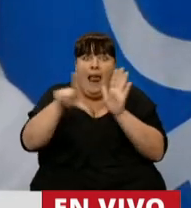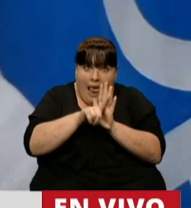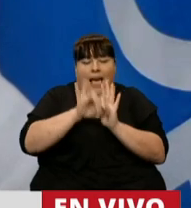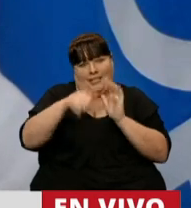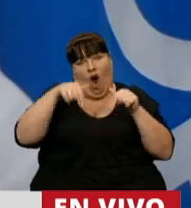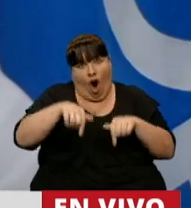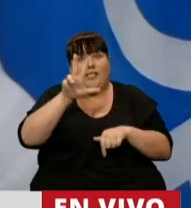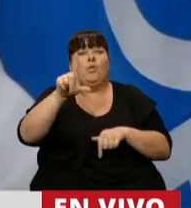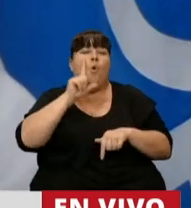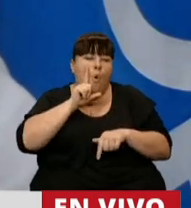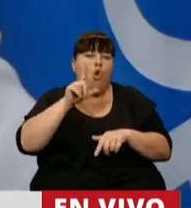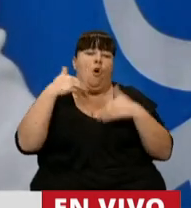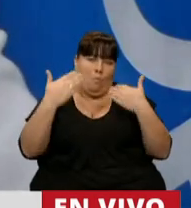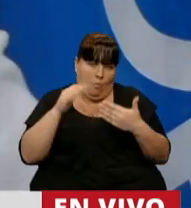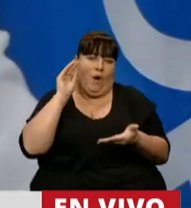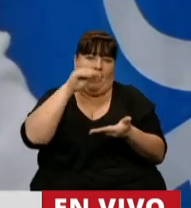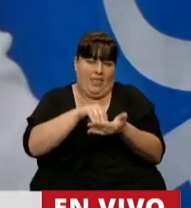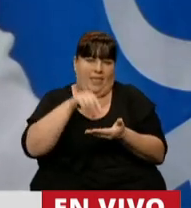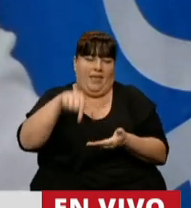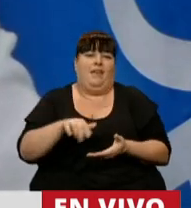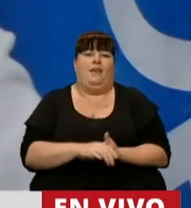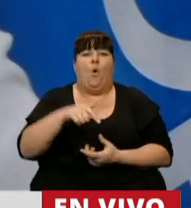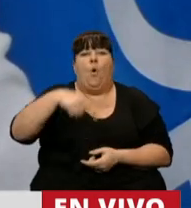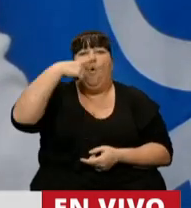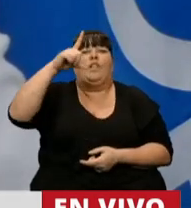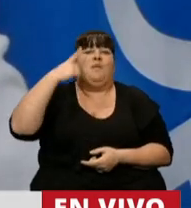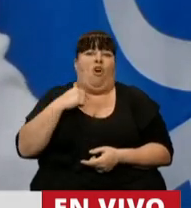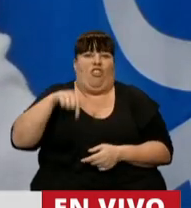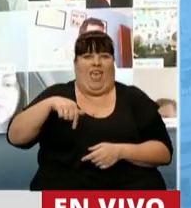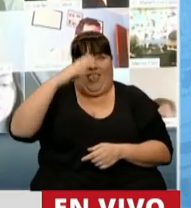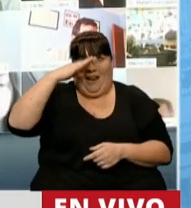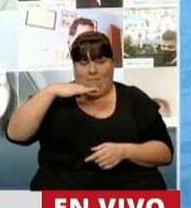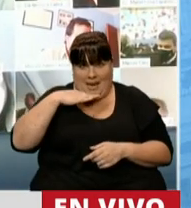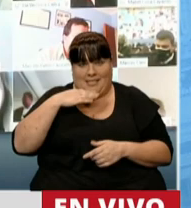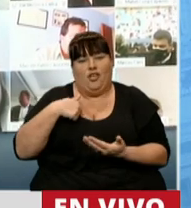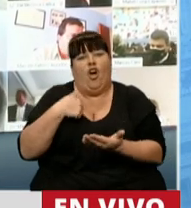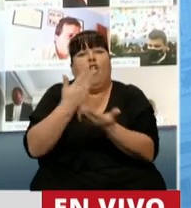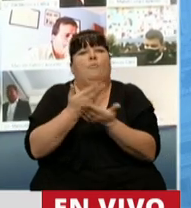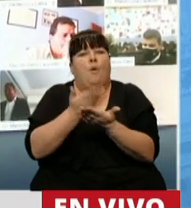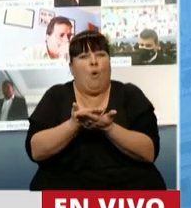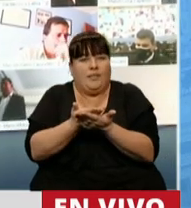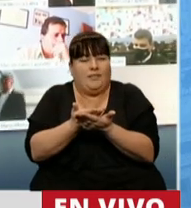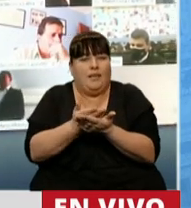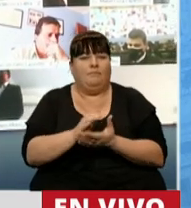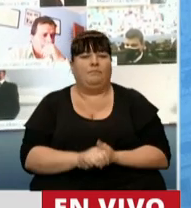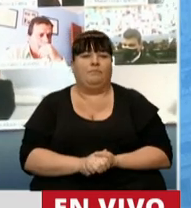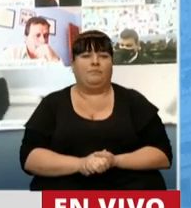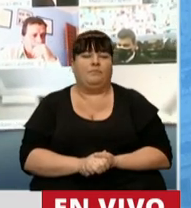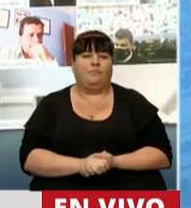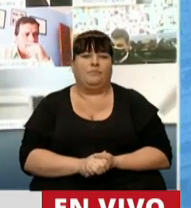eso. Siendo hoy 31 de julio y siendo hoy entonces el último de abril del mes, nuestra propuesta es que